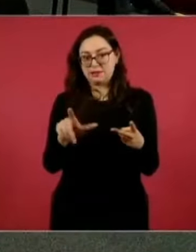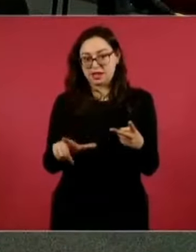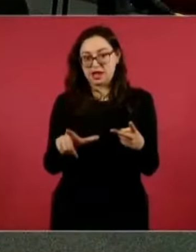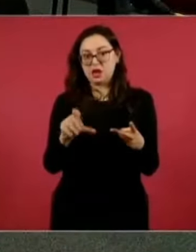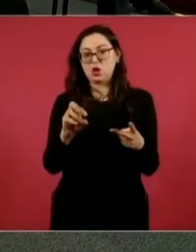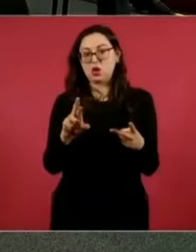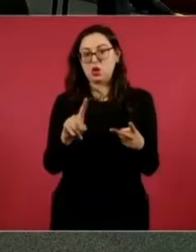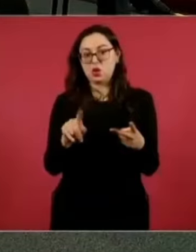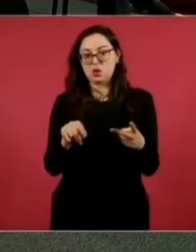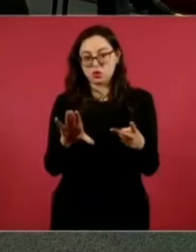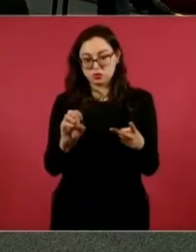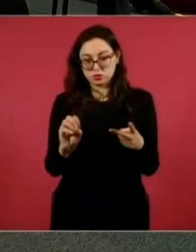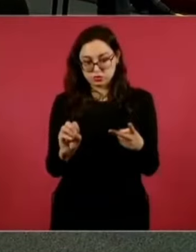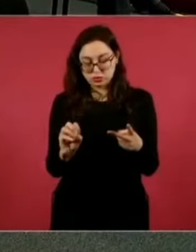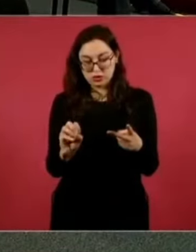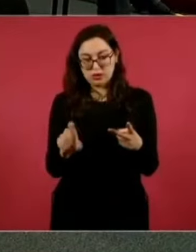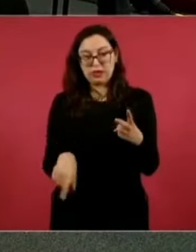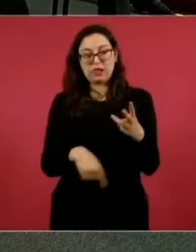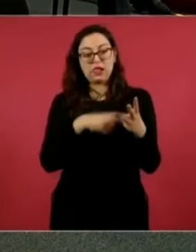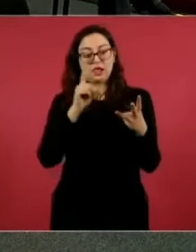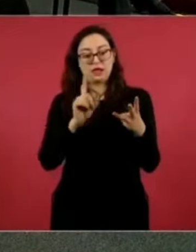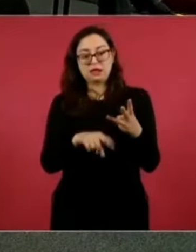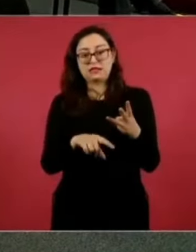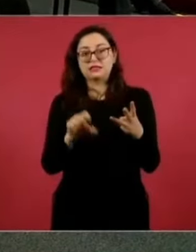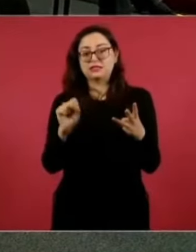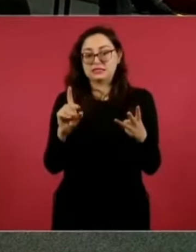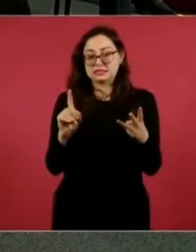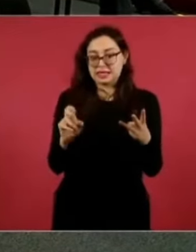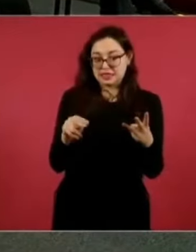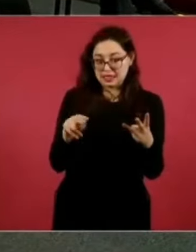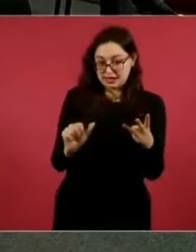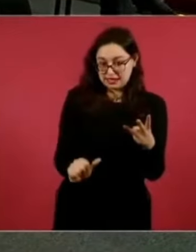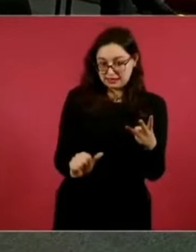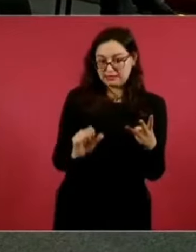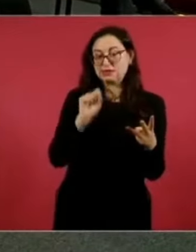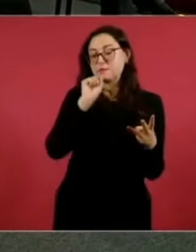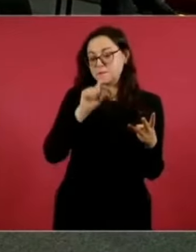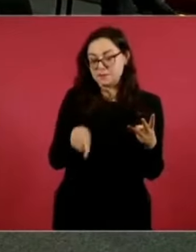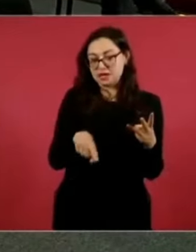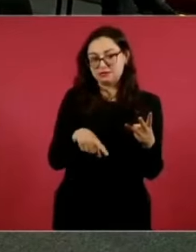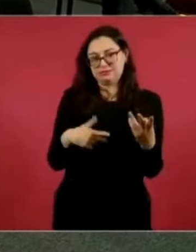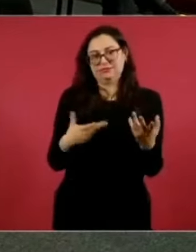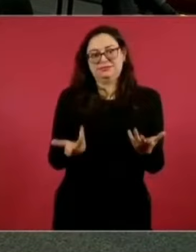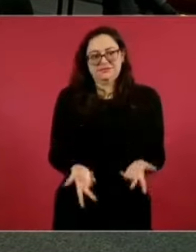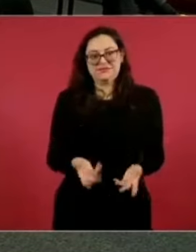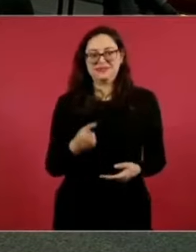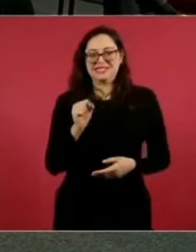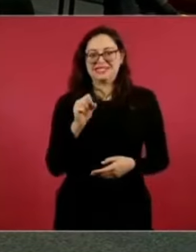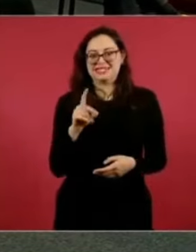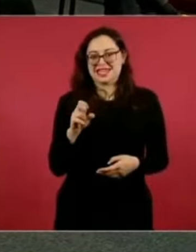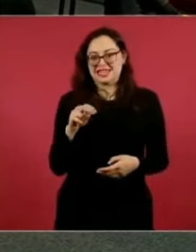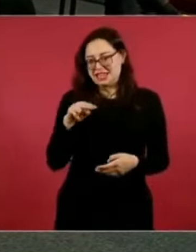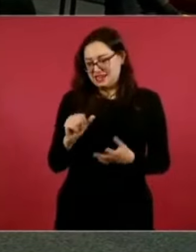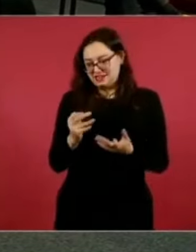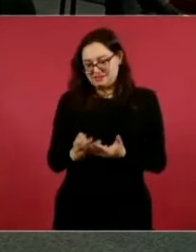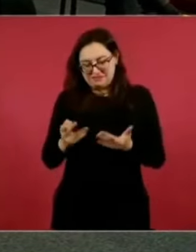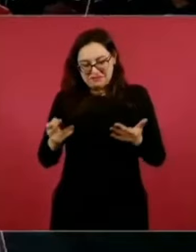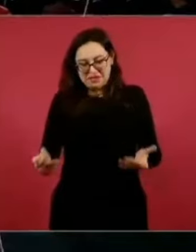mucho la Secretaría de la Defensa, bueno, es quien otorga los terrenos.